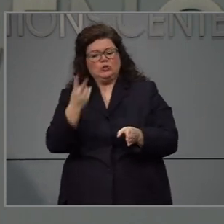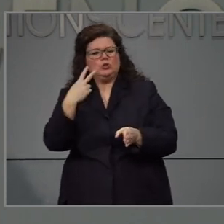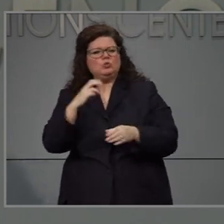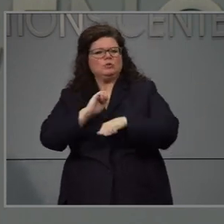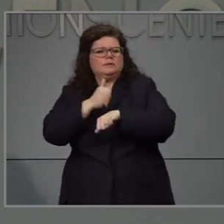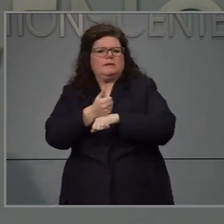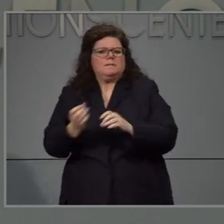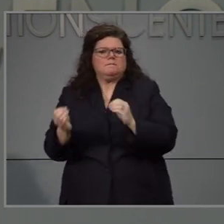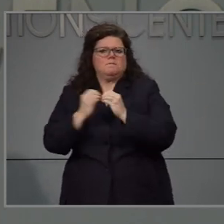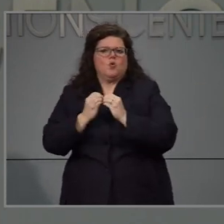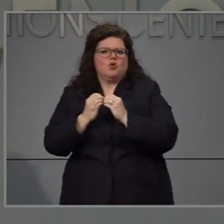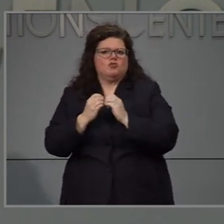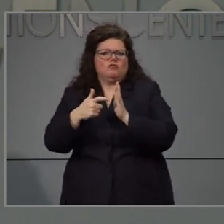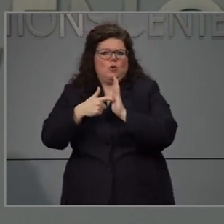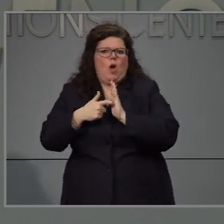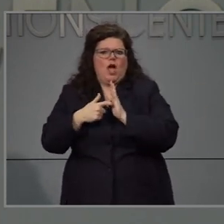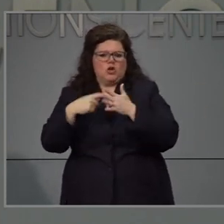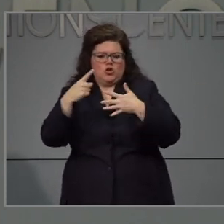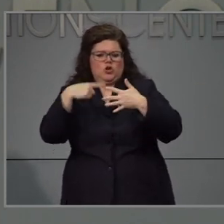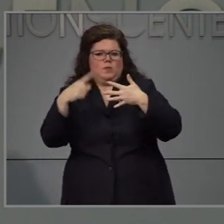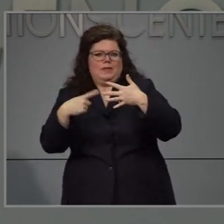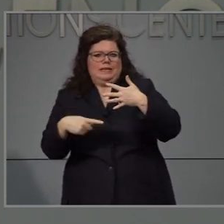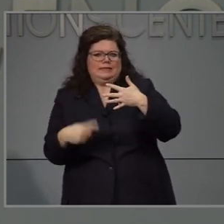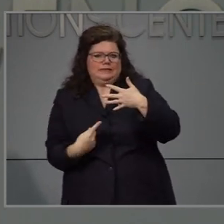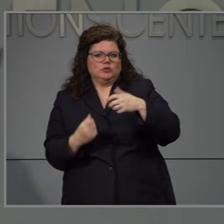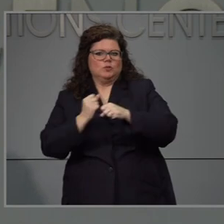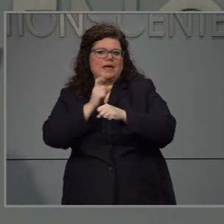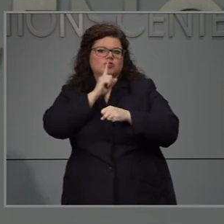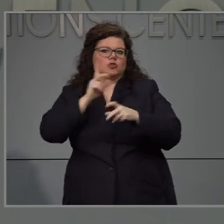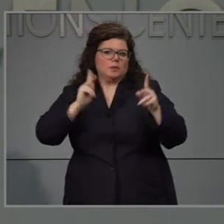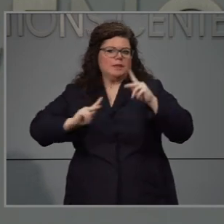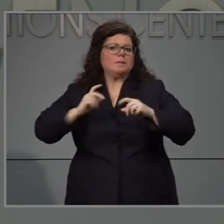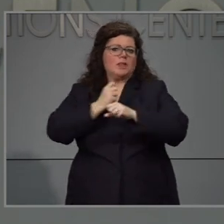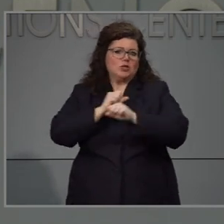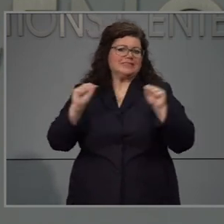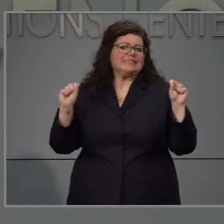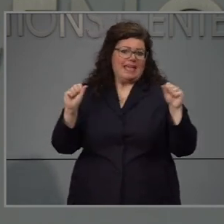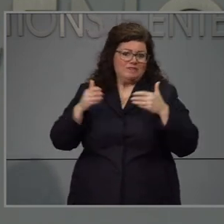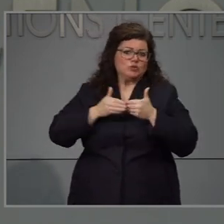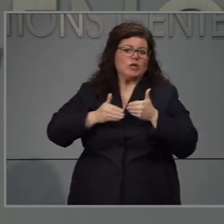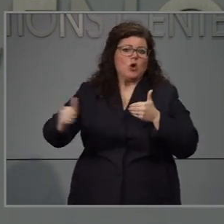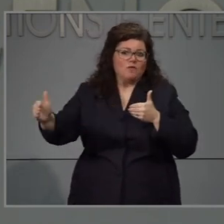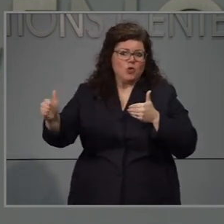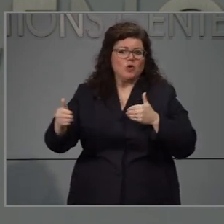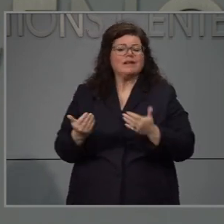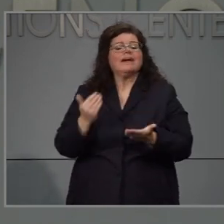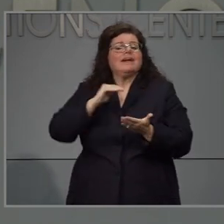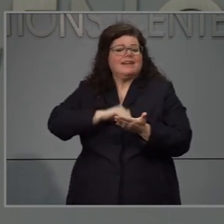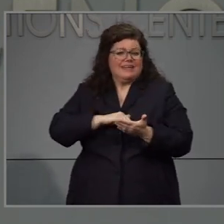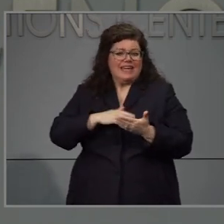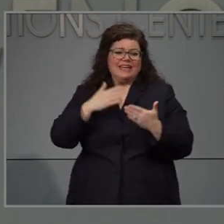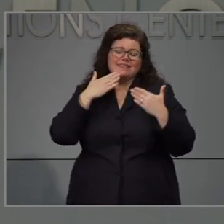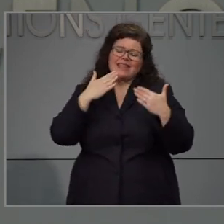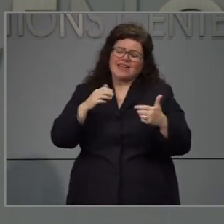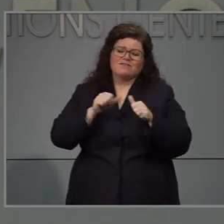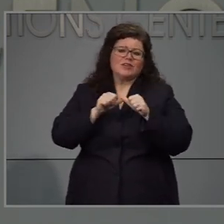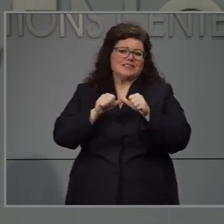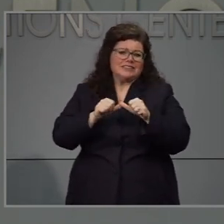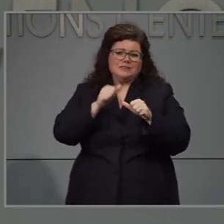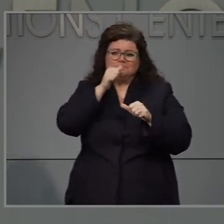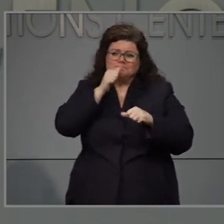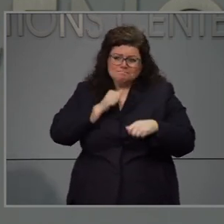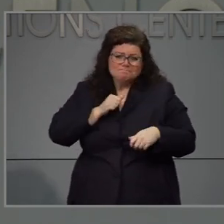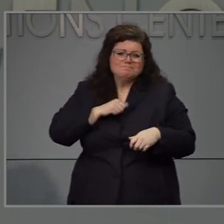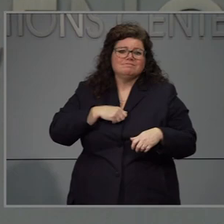dos vamos a explicar distintos requisitos. Cómo mencioné la pregunta lo importante es mantener a las personas a salvo. Quisiera